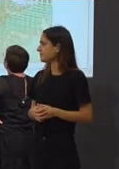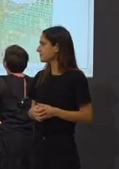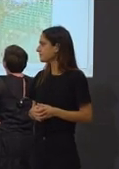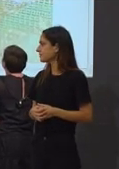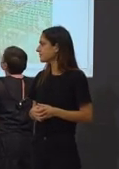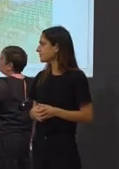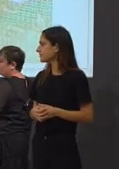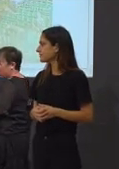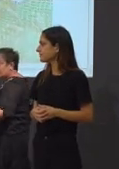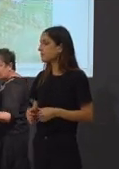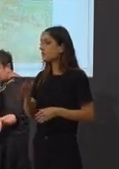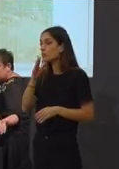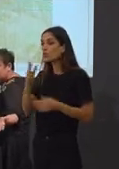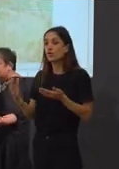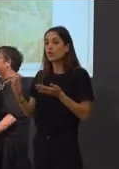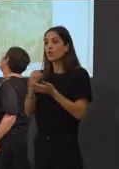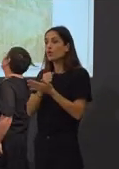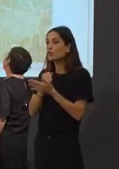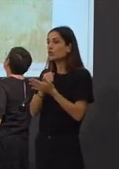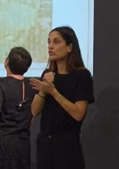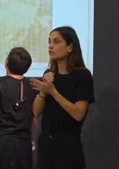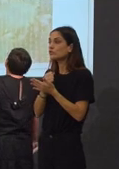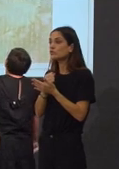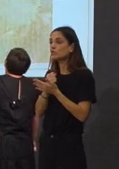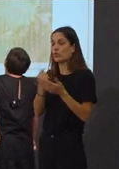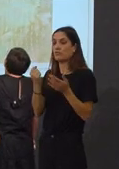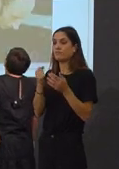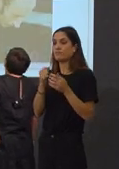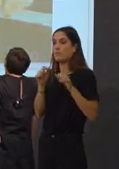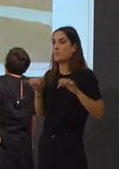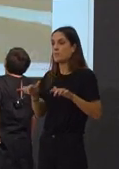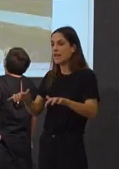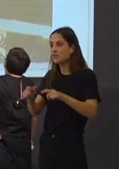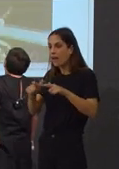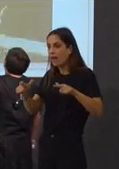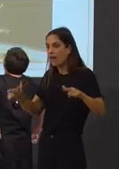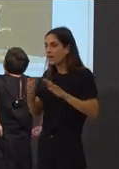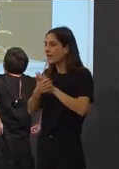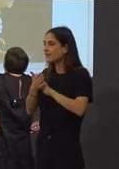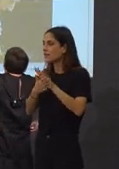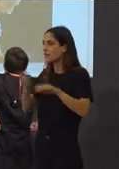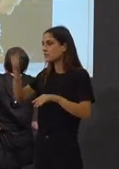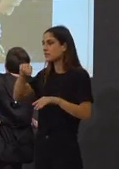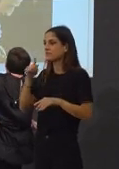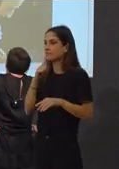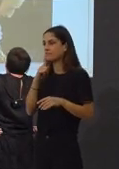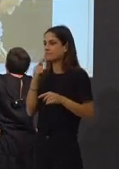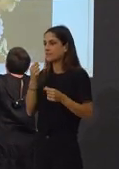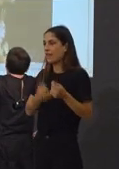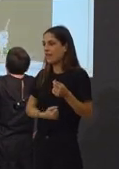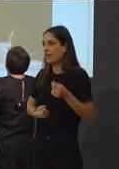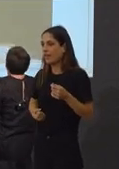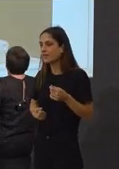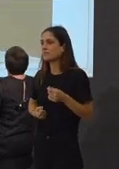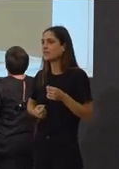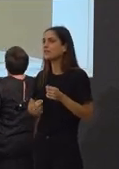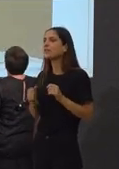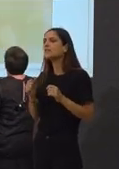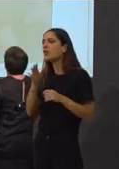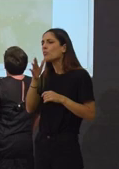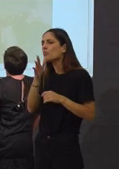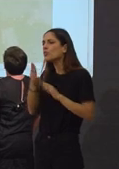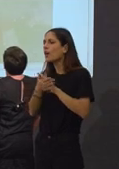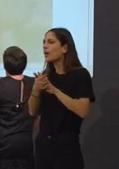Pois bien, todo este prólogo que le habrá hecho la boca agua a máis de uno viene a cuento con motivo de la semana gastronómica gallega